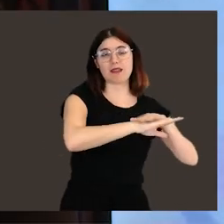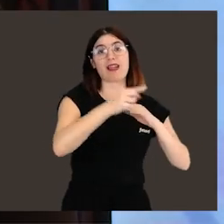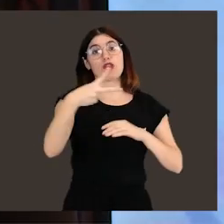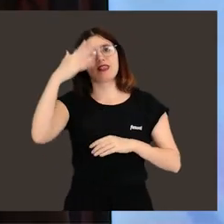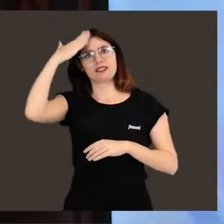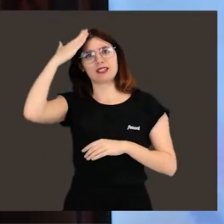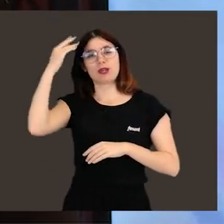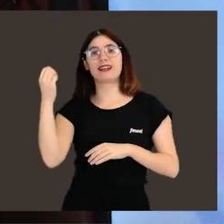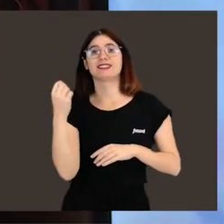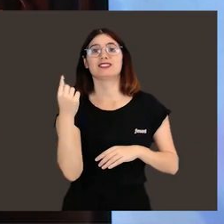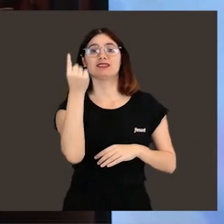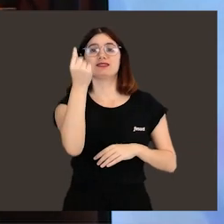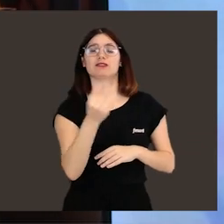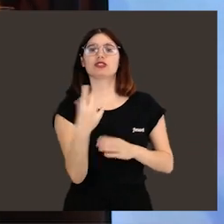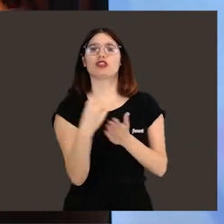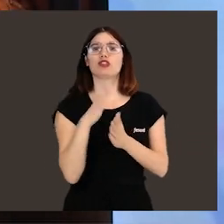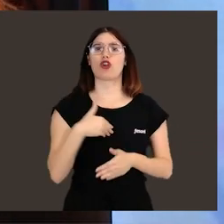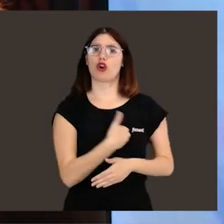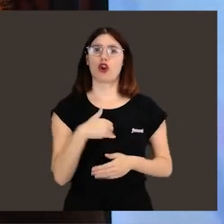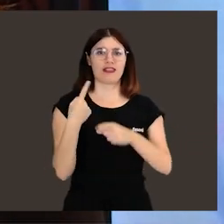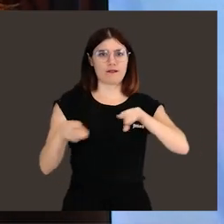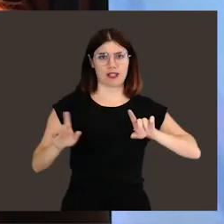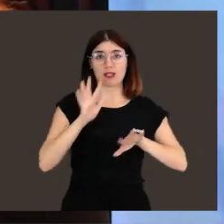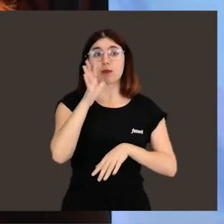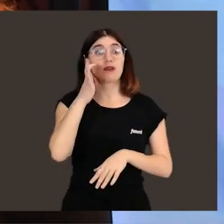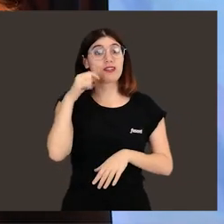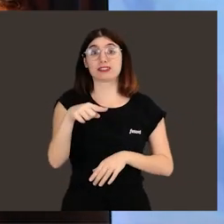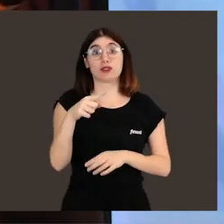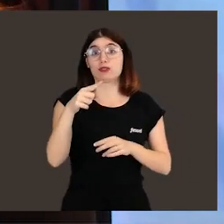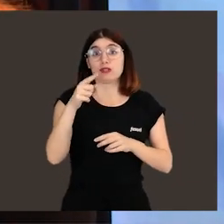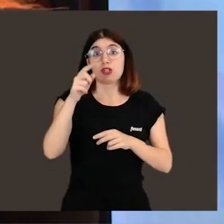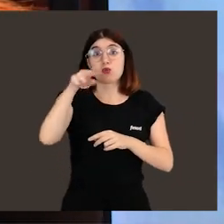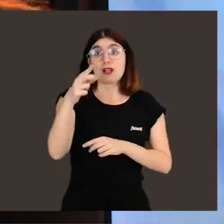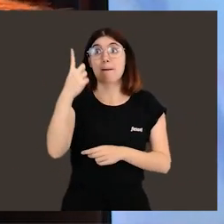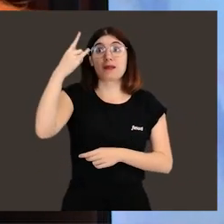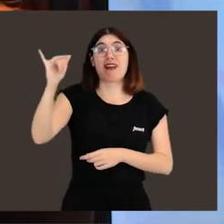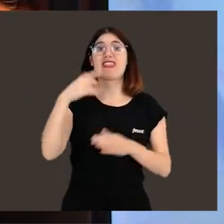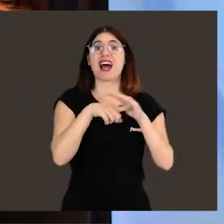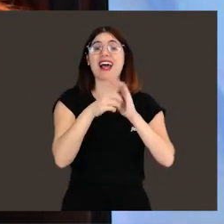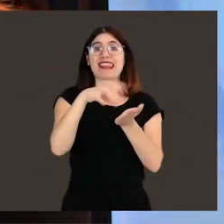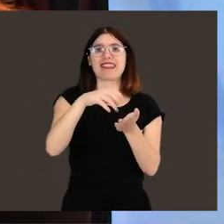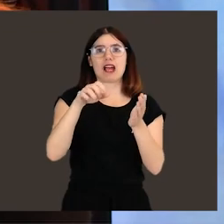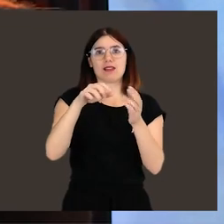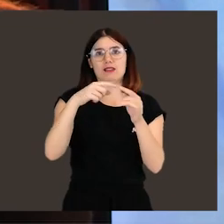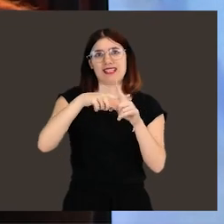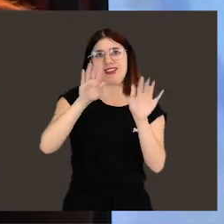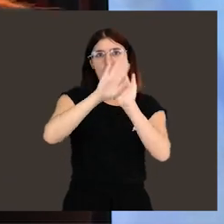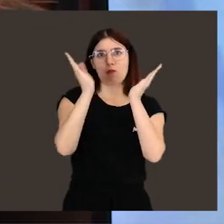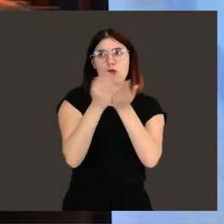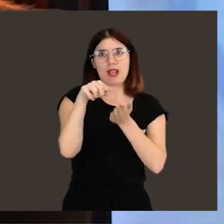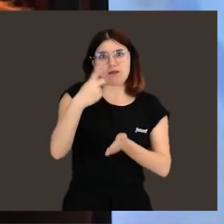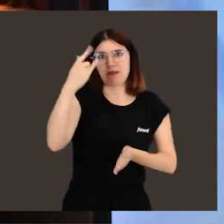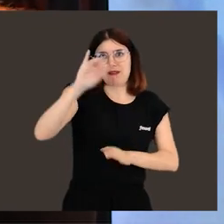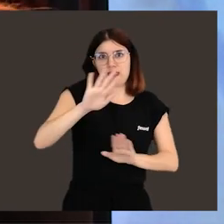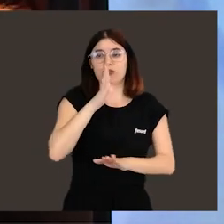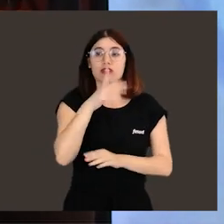5 astronautas titulares vamos a tener probablemente roles diferentes. Aunque como esto es algo que nunca se había creado en ninguna agencia a